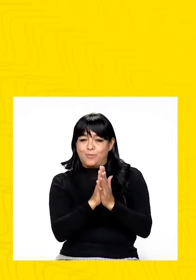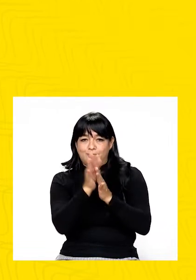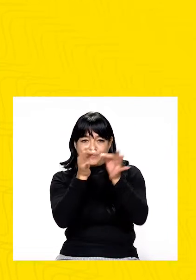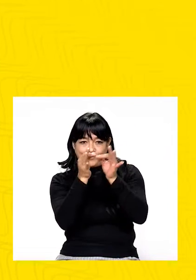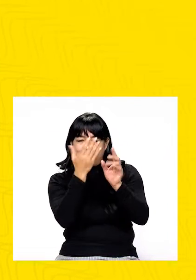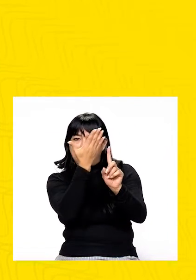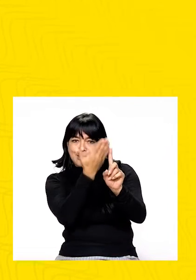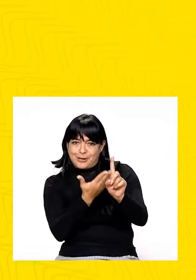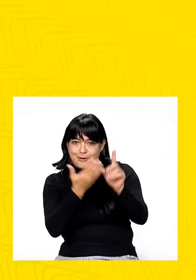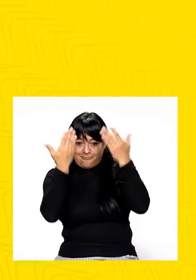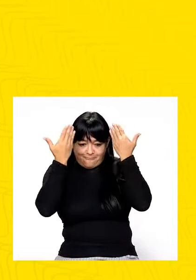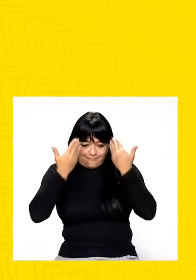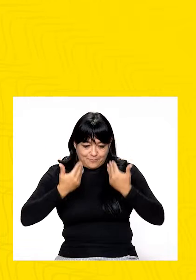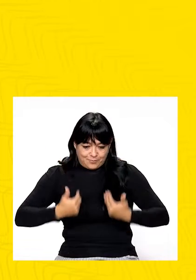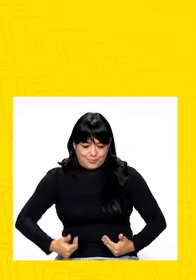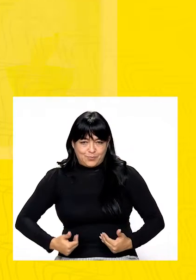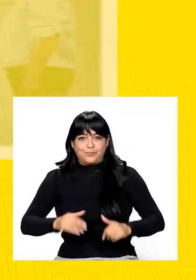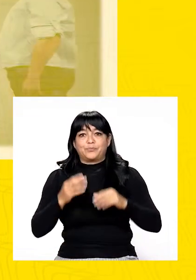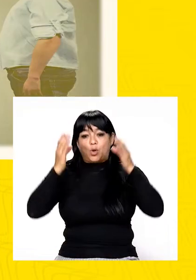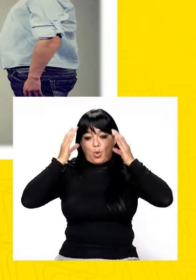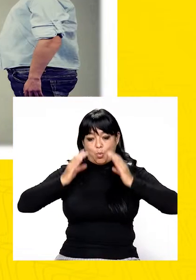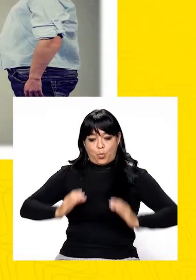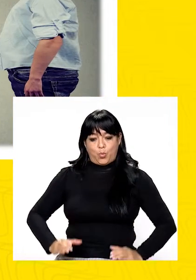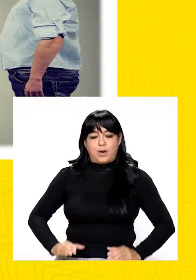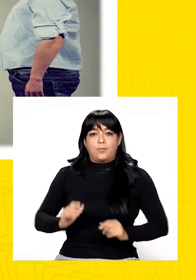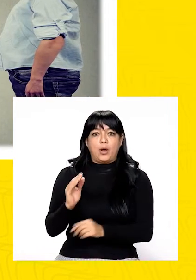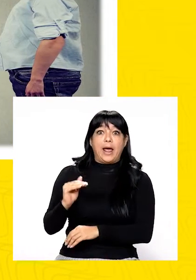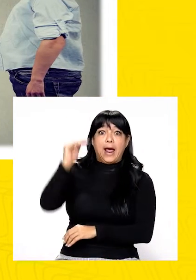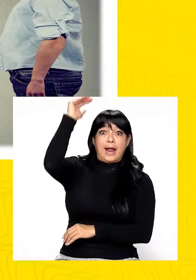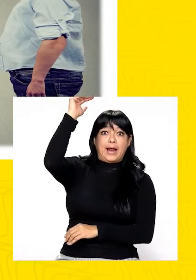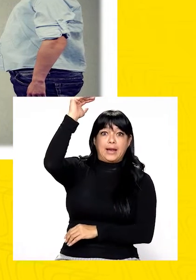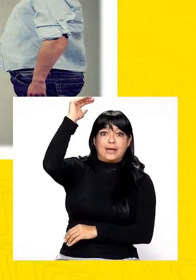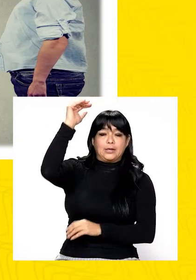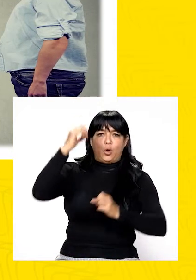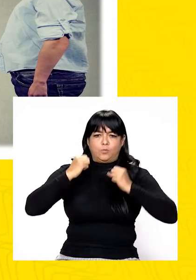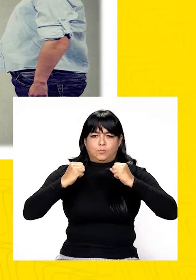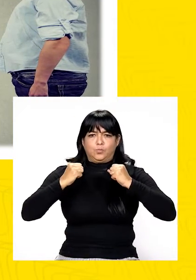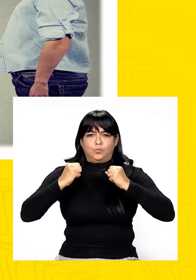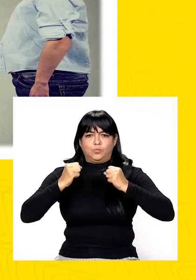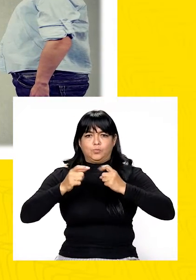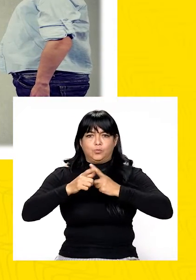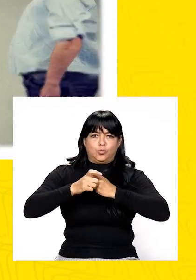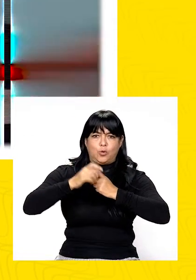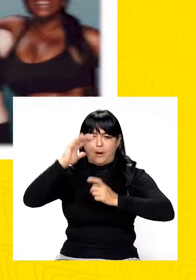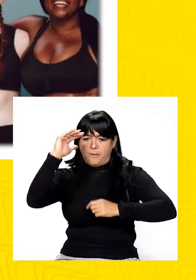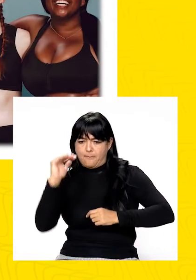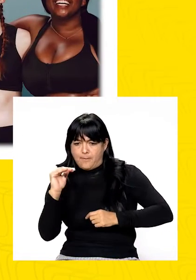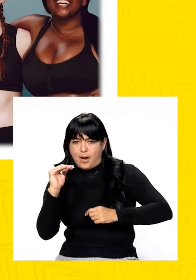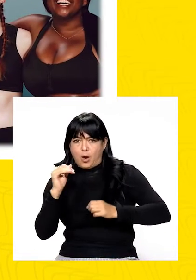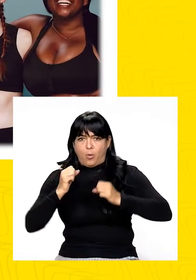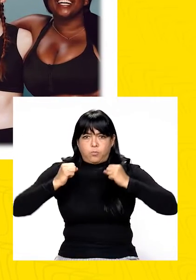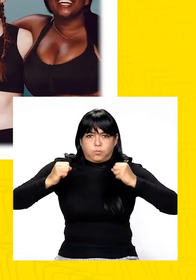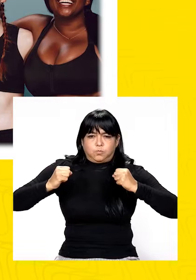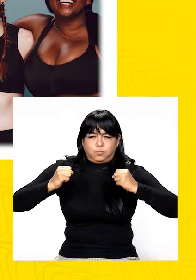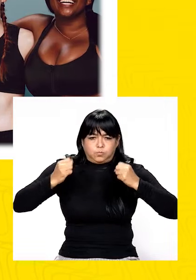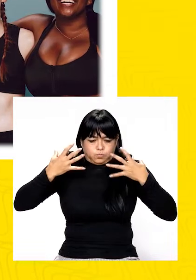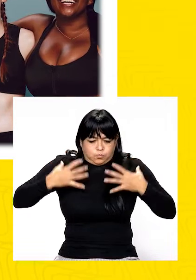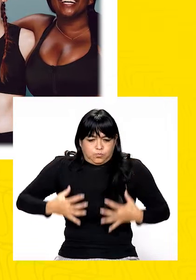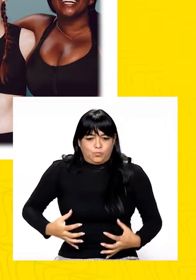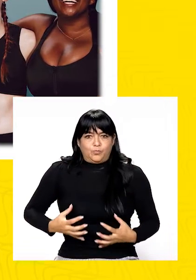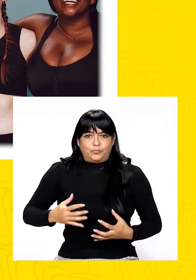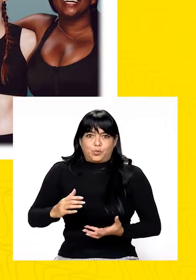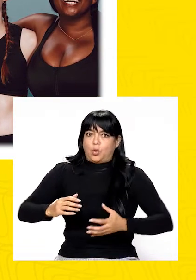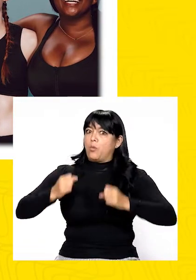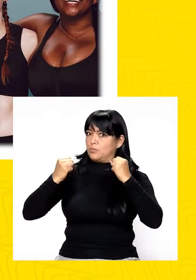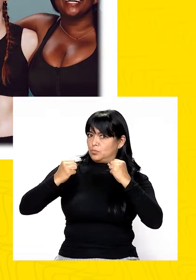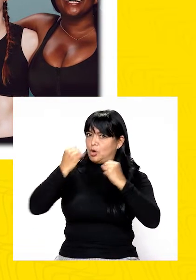para describir el aspecto físico. Cuerpo 1. Alto, atlético, bajo, robusto, corpulento,